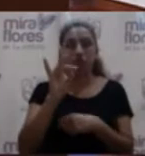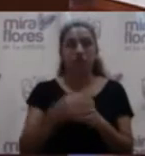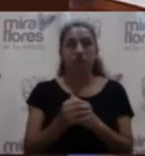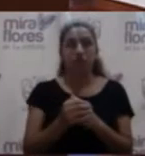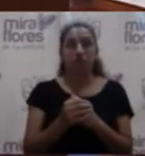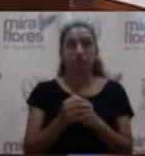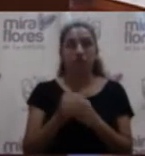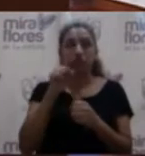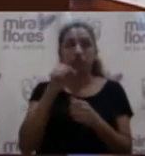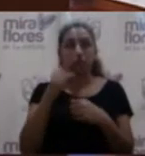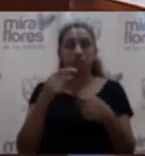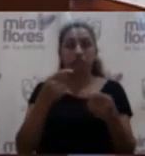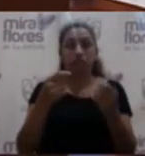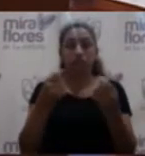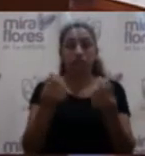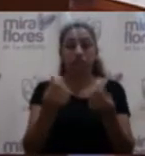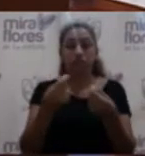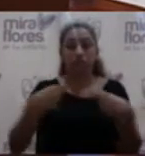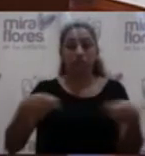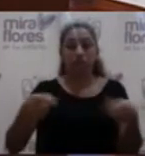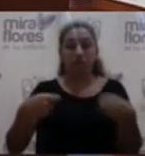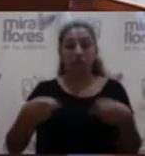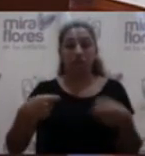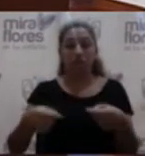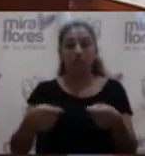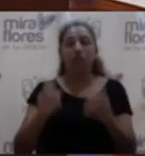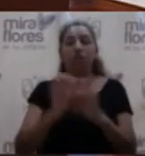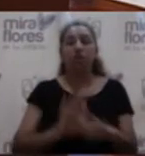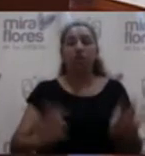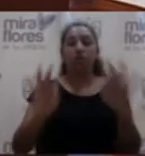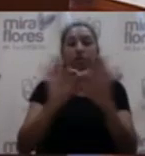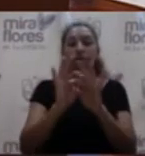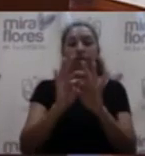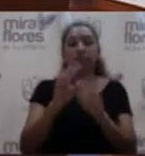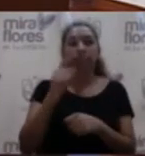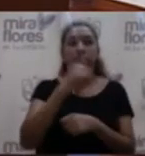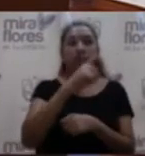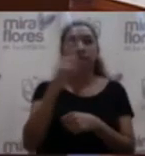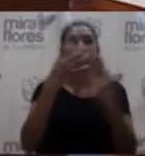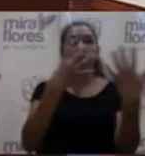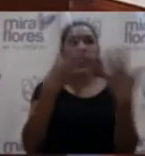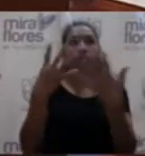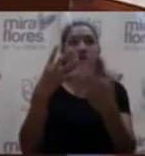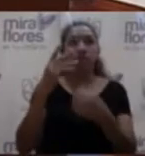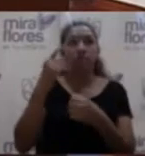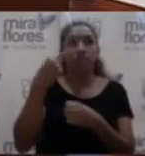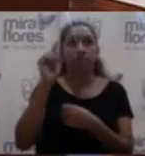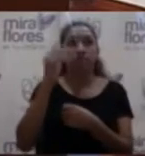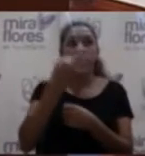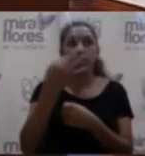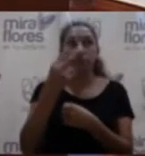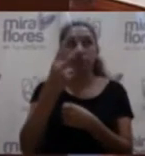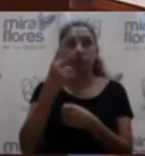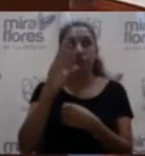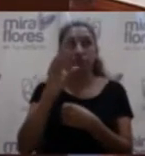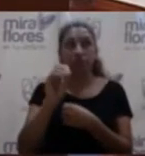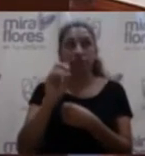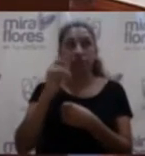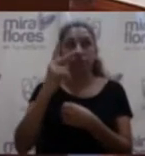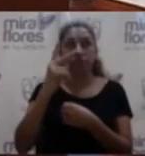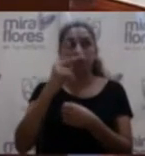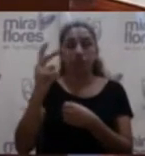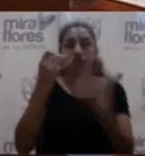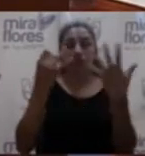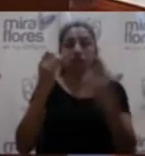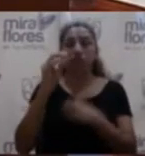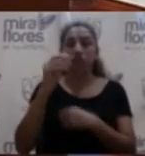Este presupuesto de gastos, como ya lo mencionaron, ha sido estimado en 199.320.970 soles. Es